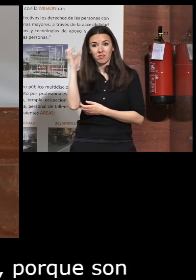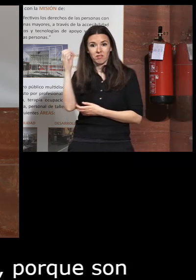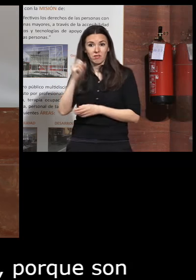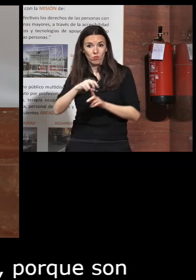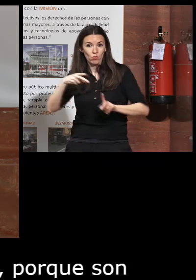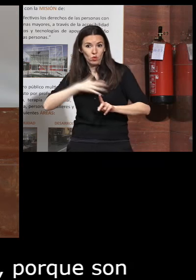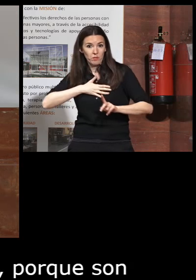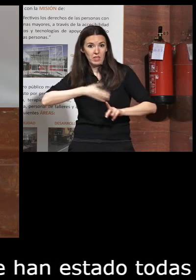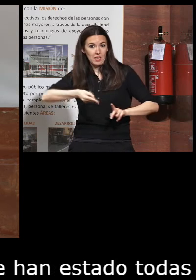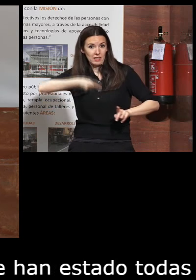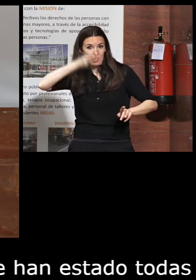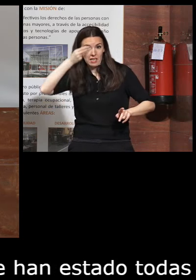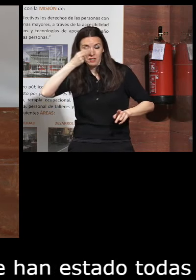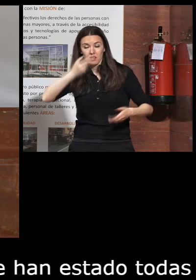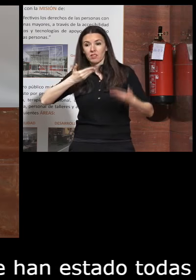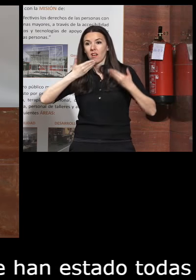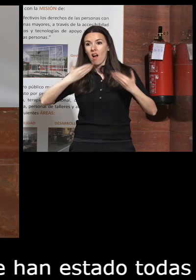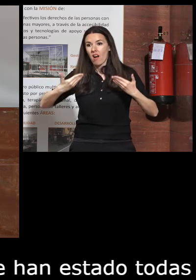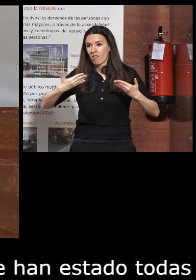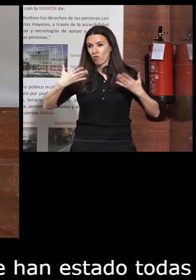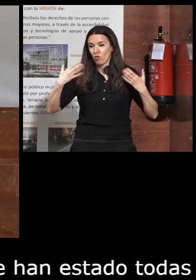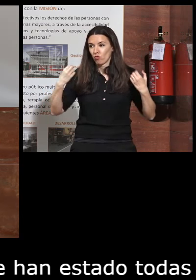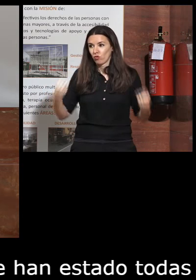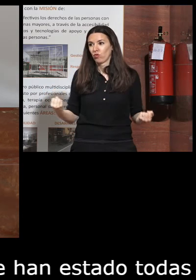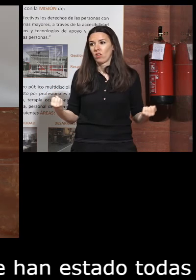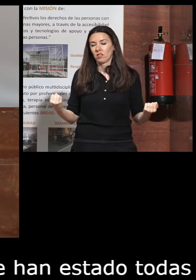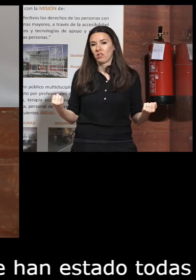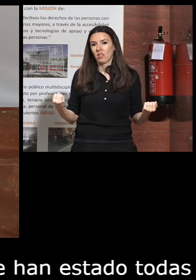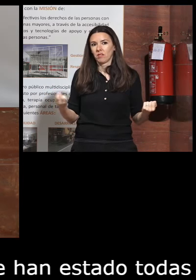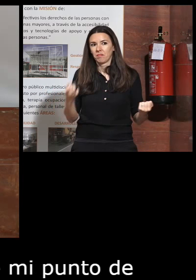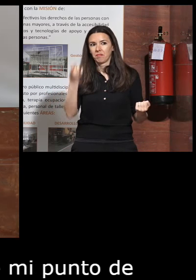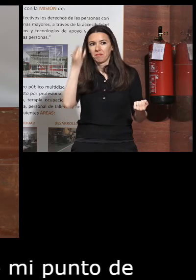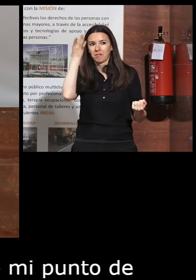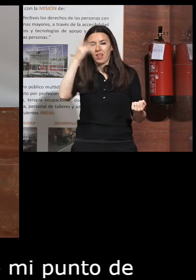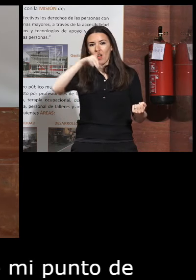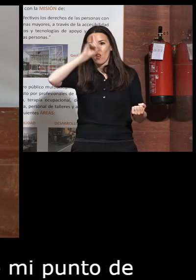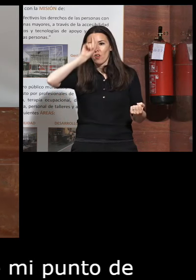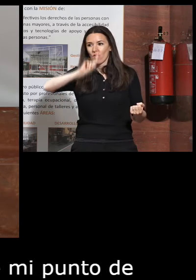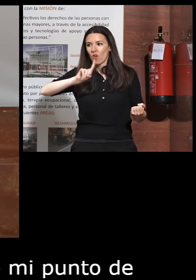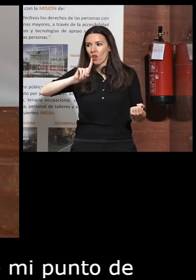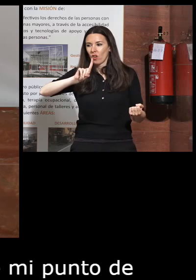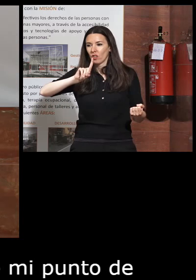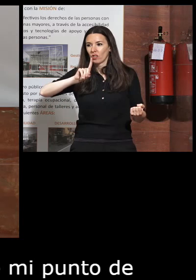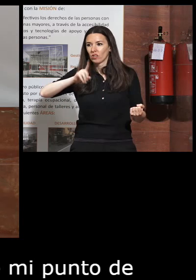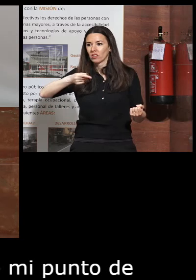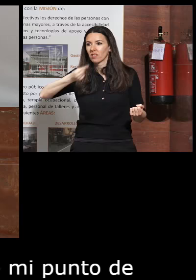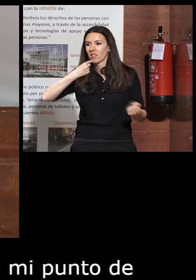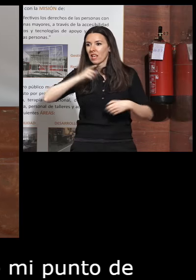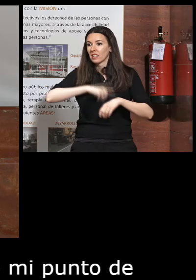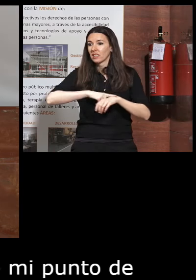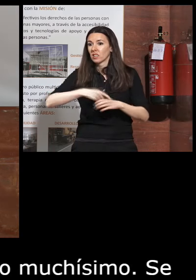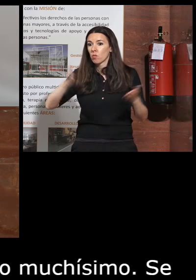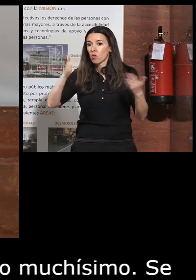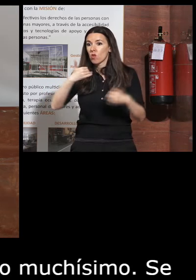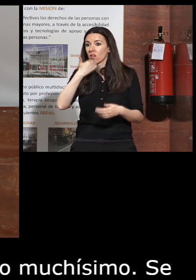mi punto de vista súper interesantes y os agradezco muchísimo se me ocurría no sé si Sacra que antes no tuvo tiempo si alguien